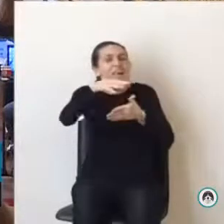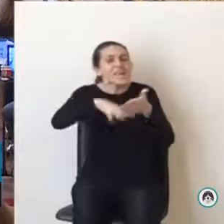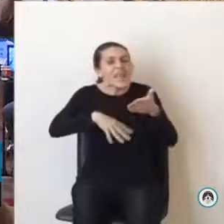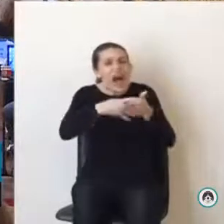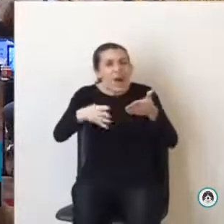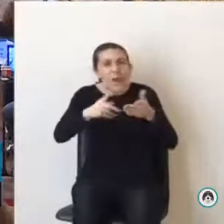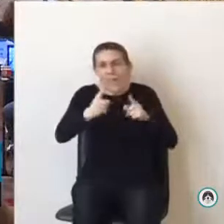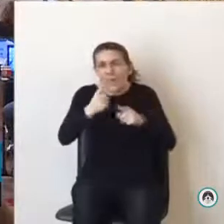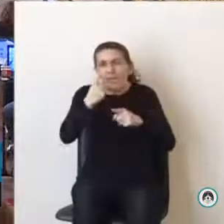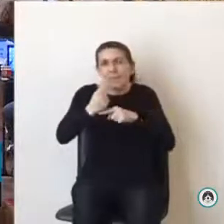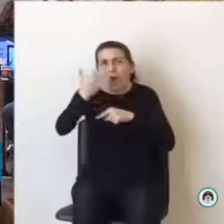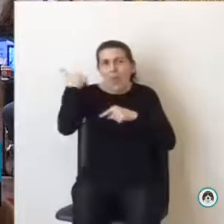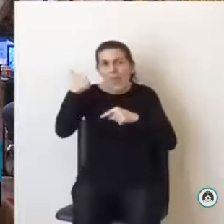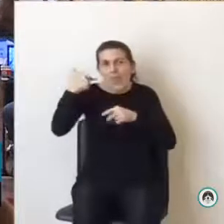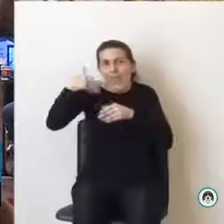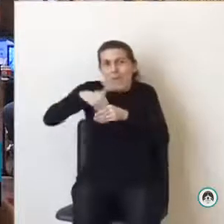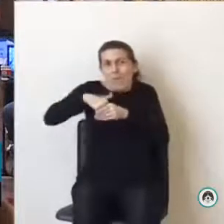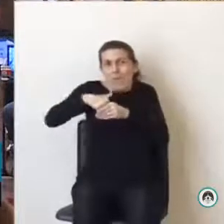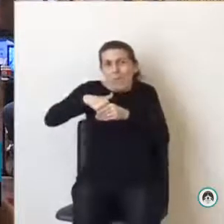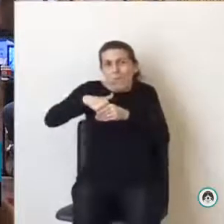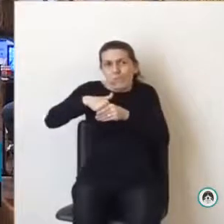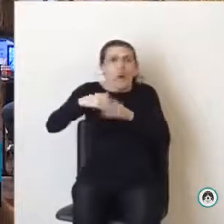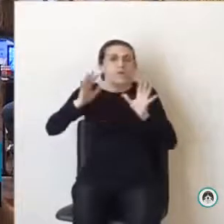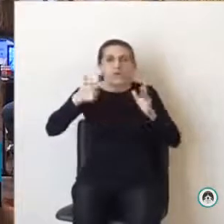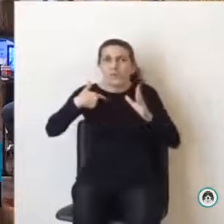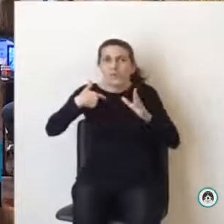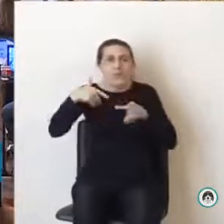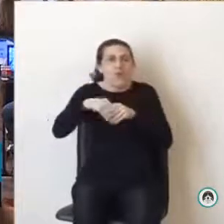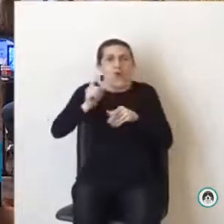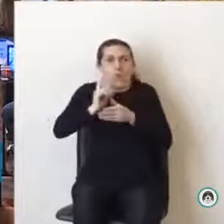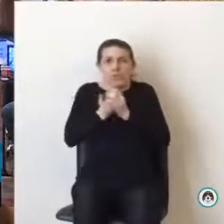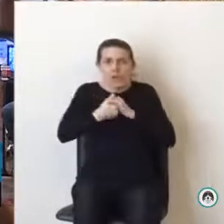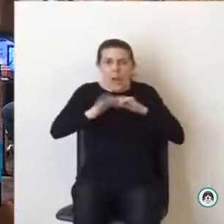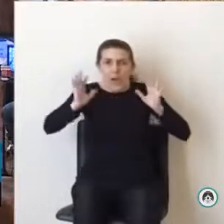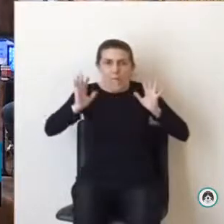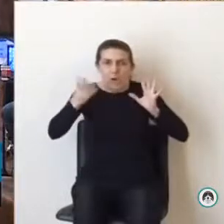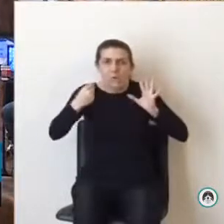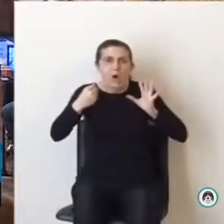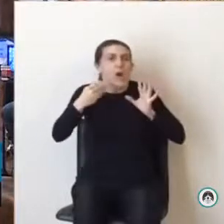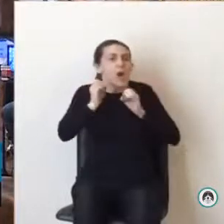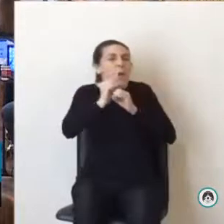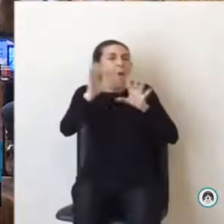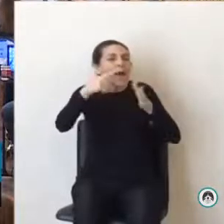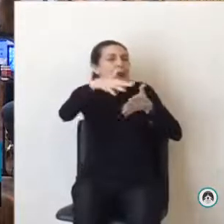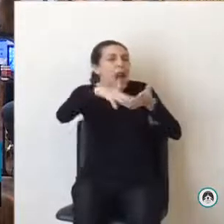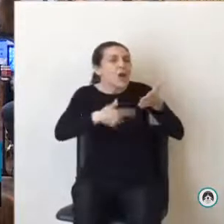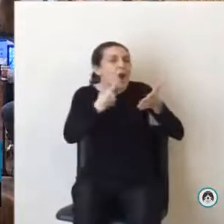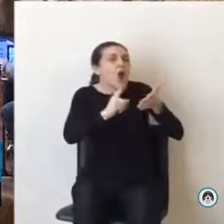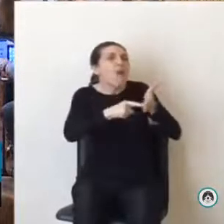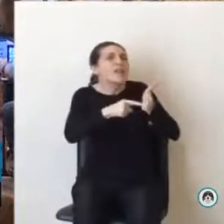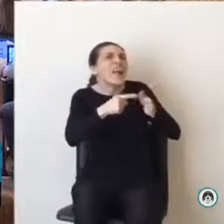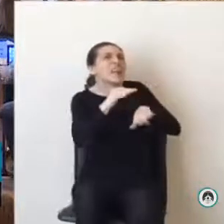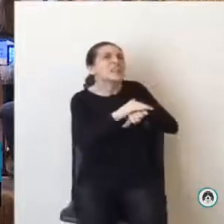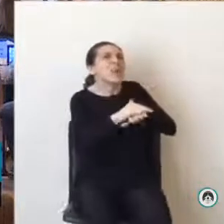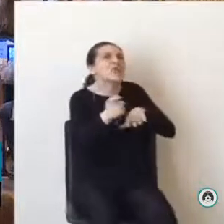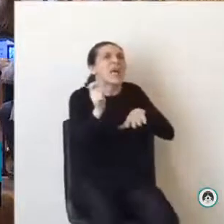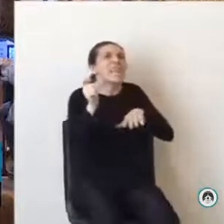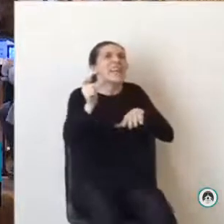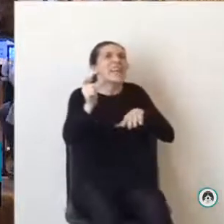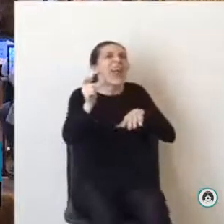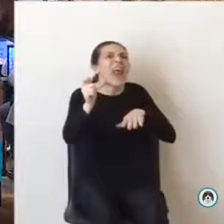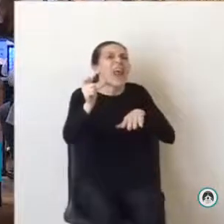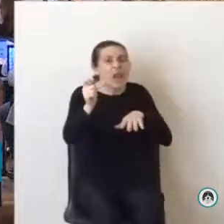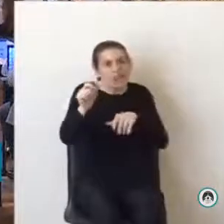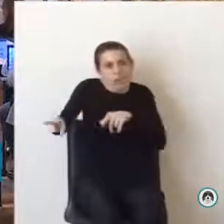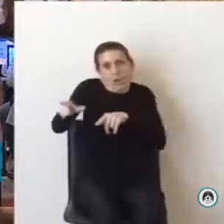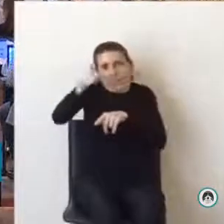institucional nos hemos abstenido porque no es claro en relación a la responsabilidad absoluta de la policía.